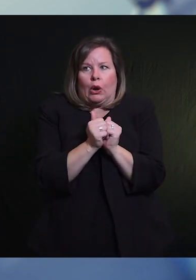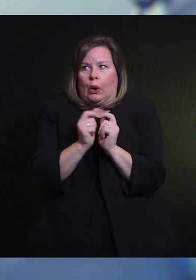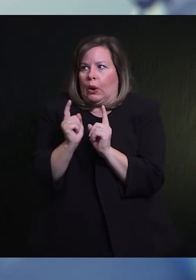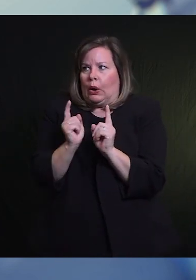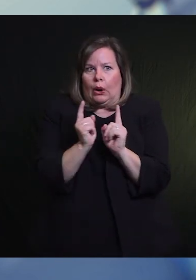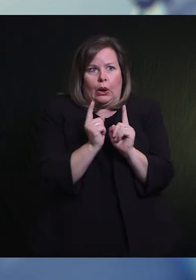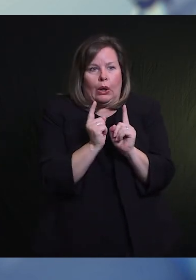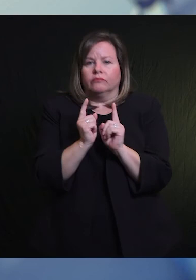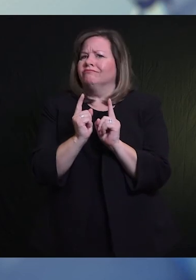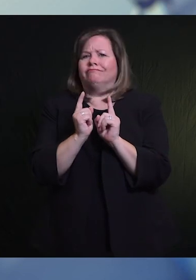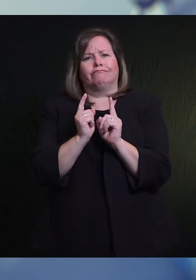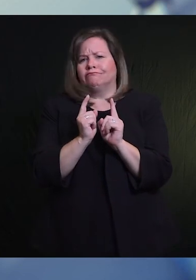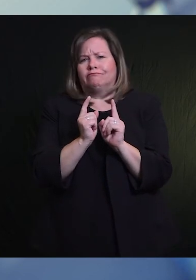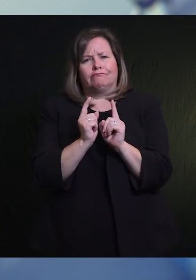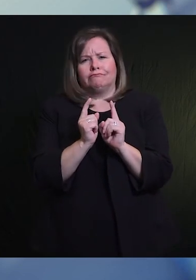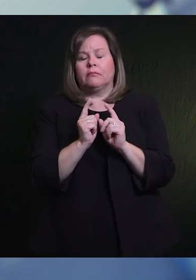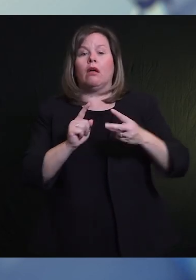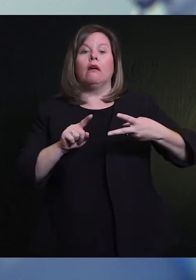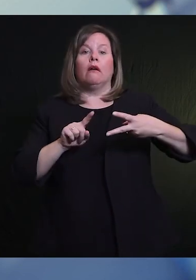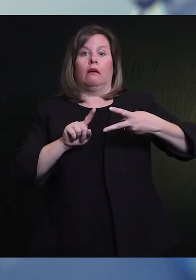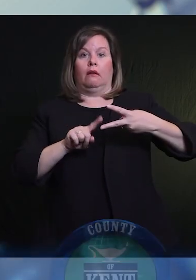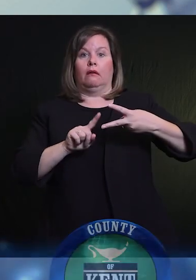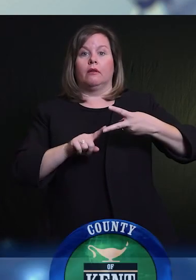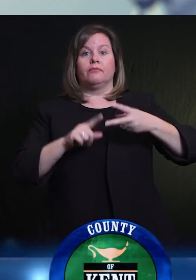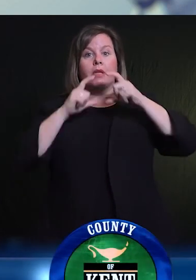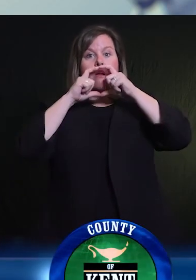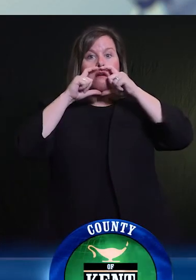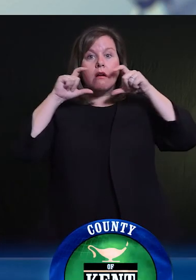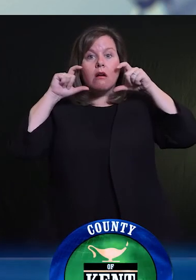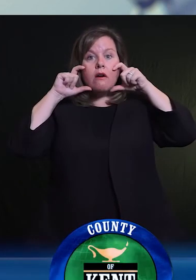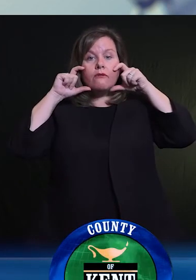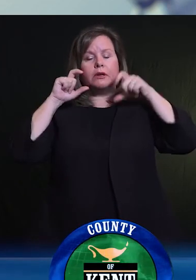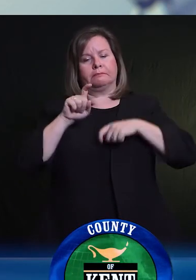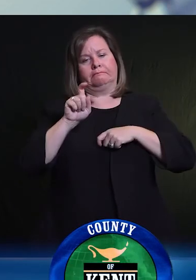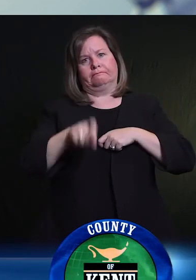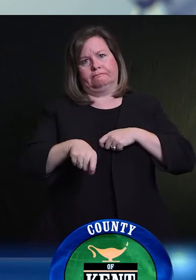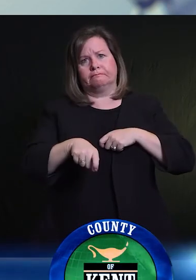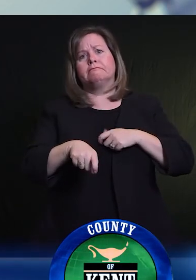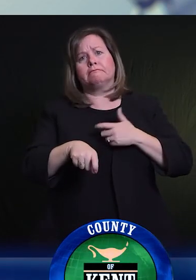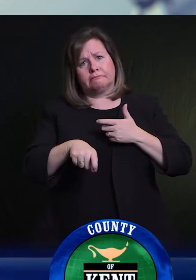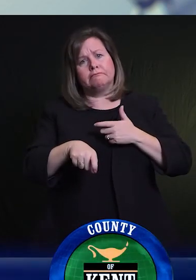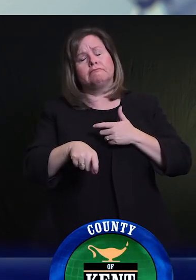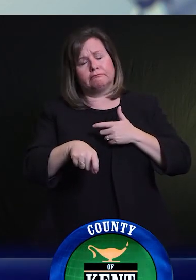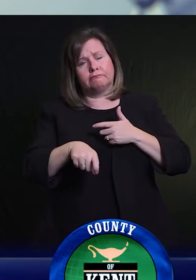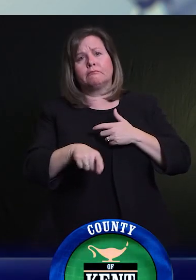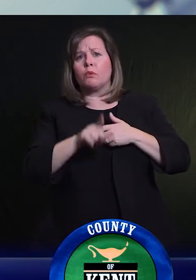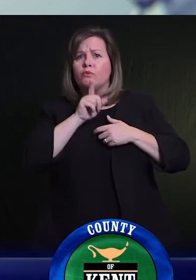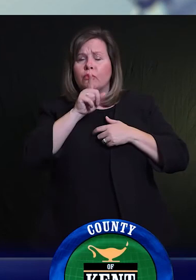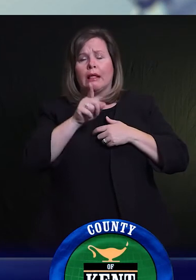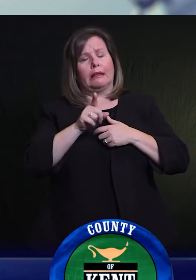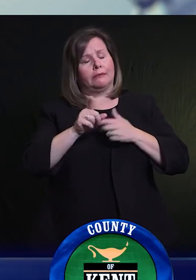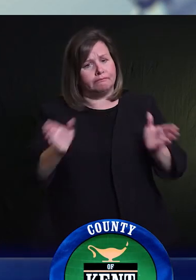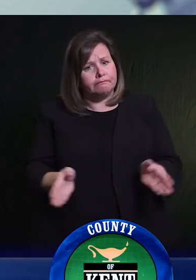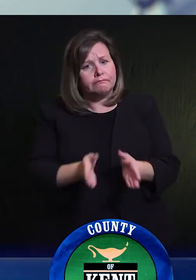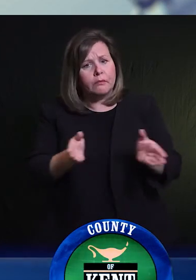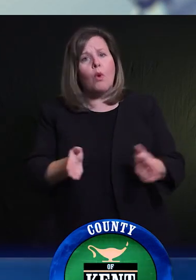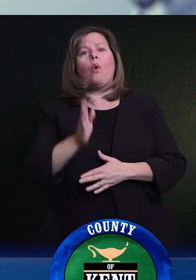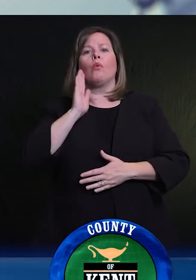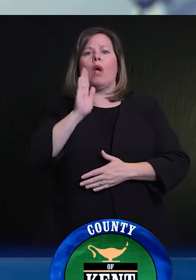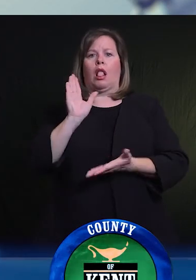virus que pueda tener a otros. Pero también inhalar virus que otros podrían estar exhalando y